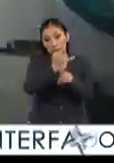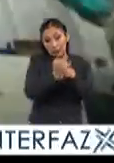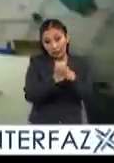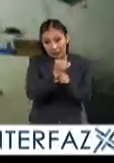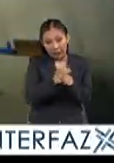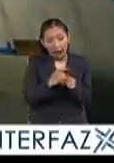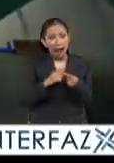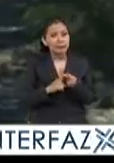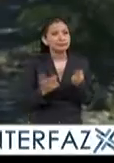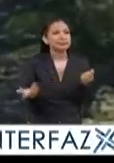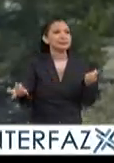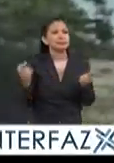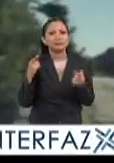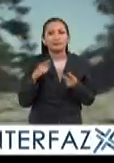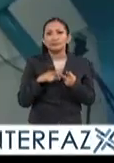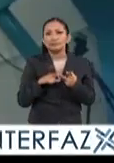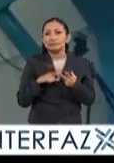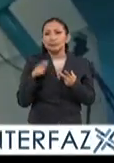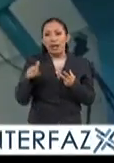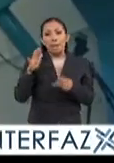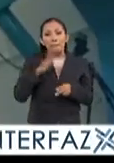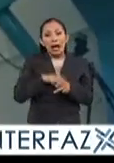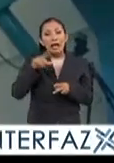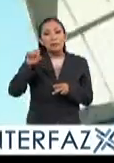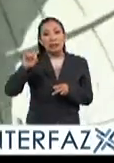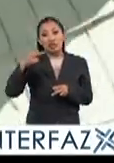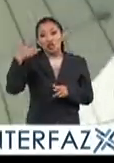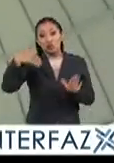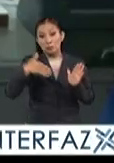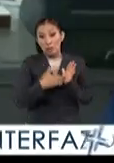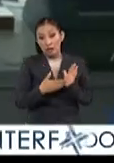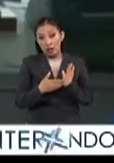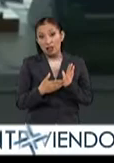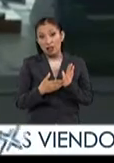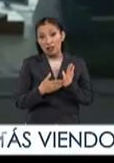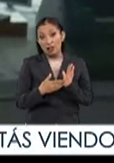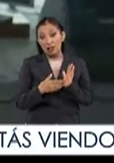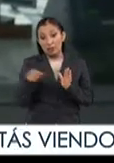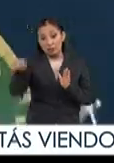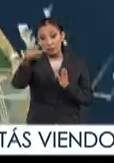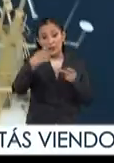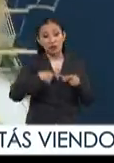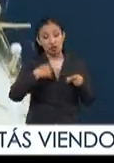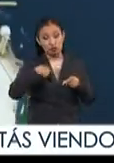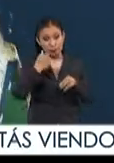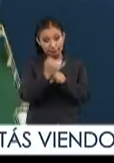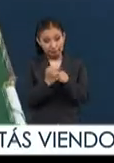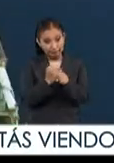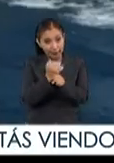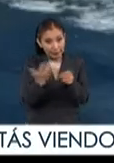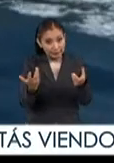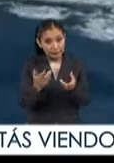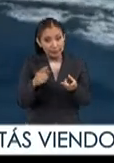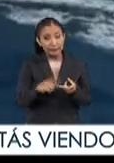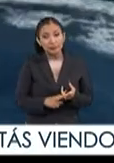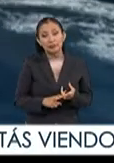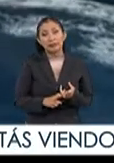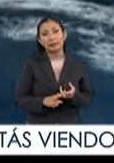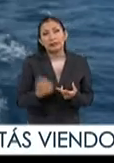que sean más de 28 mil los investigadores y